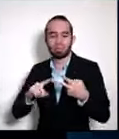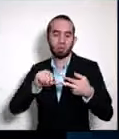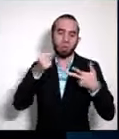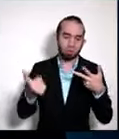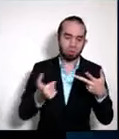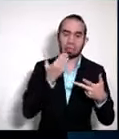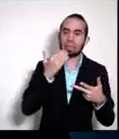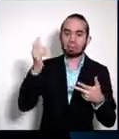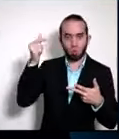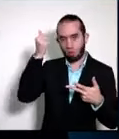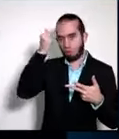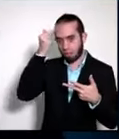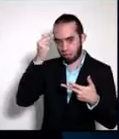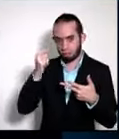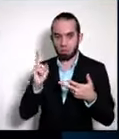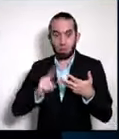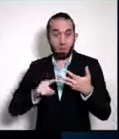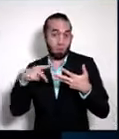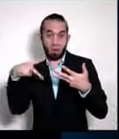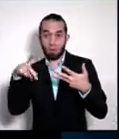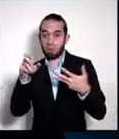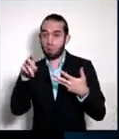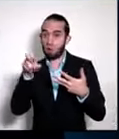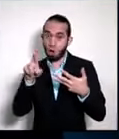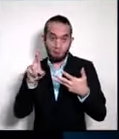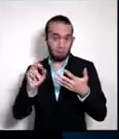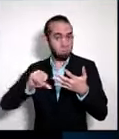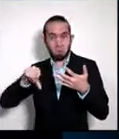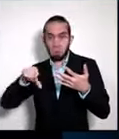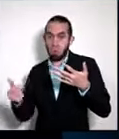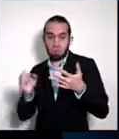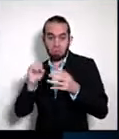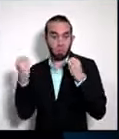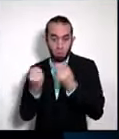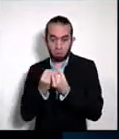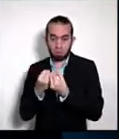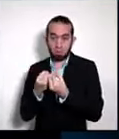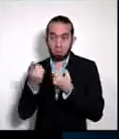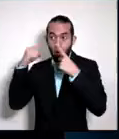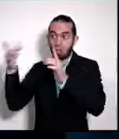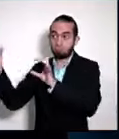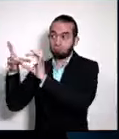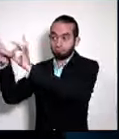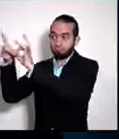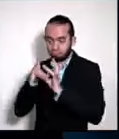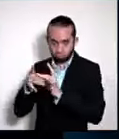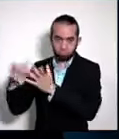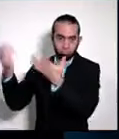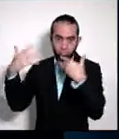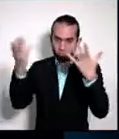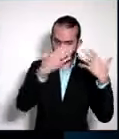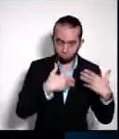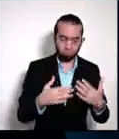el gobierno por la misma ProComer o por otras organizaciones de carácter privado